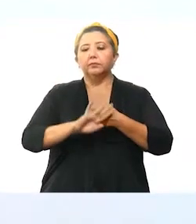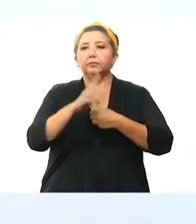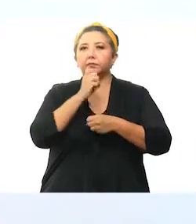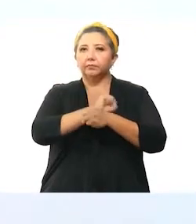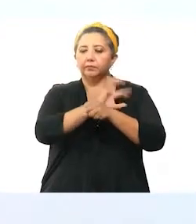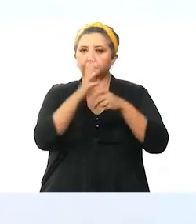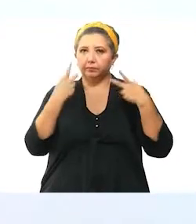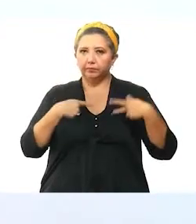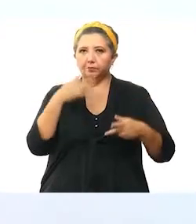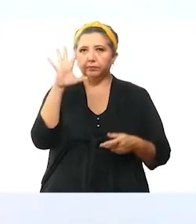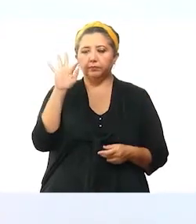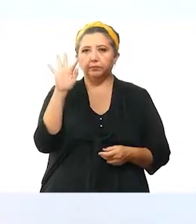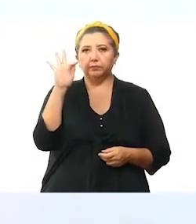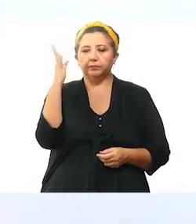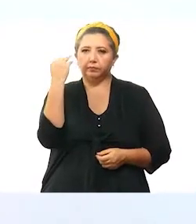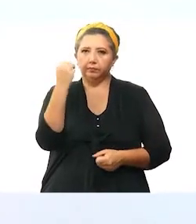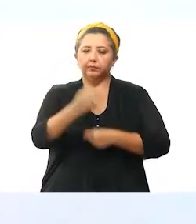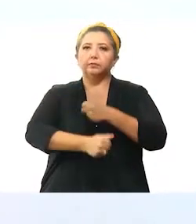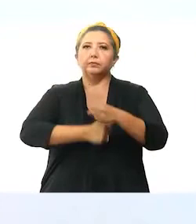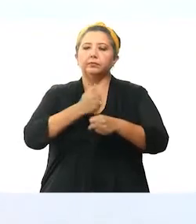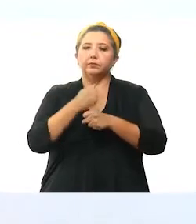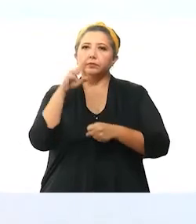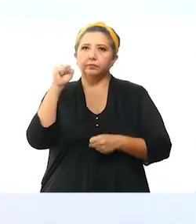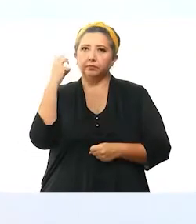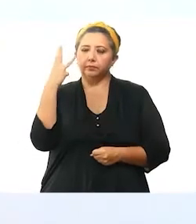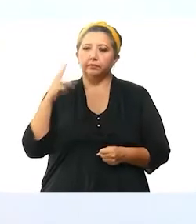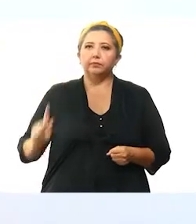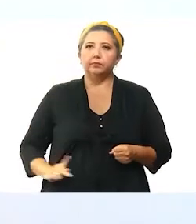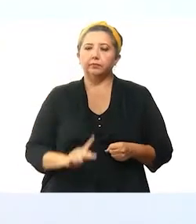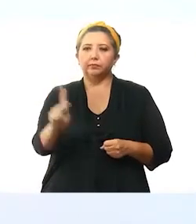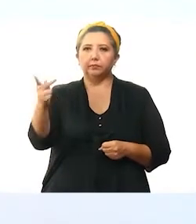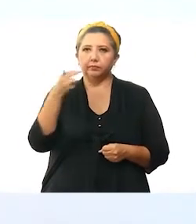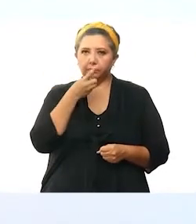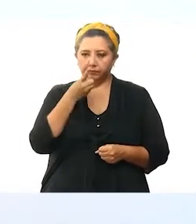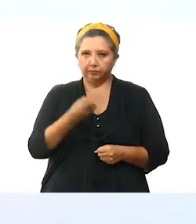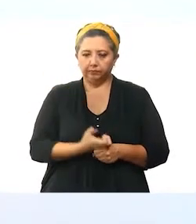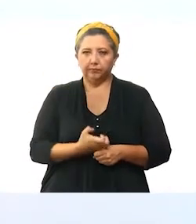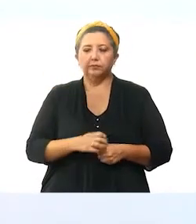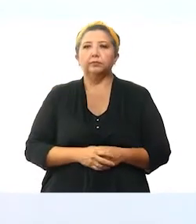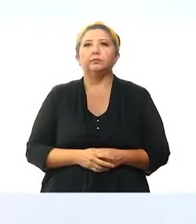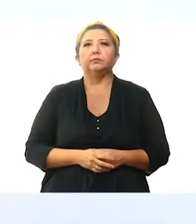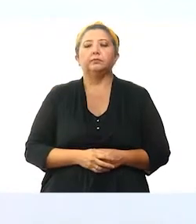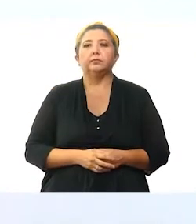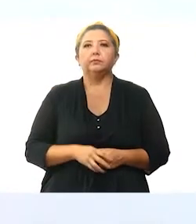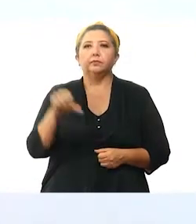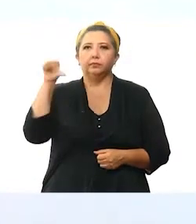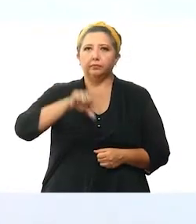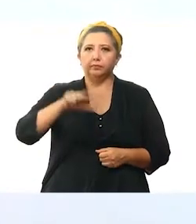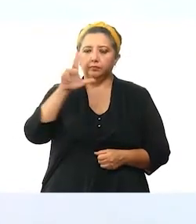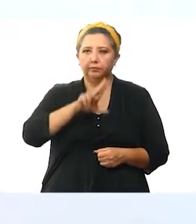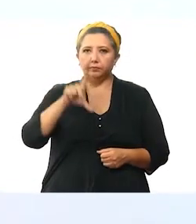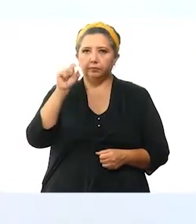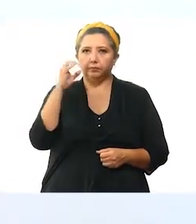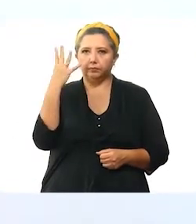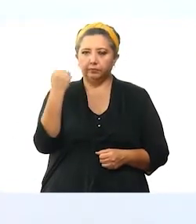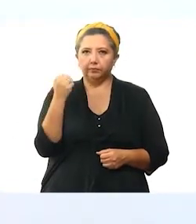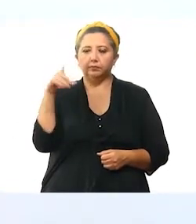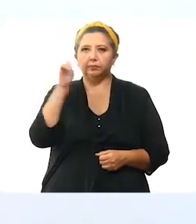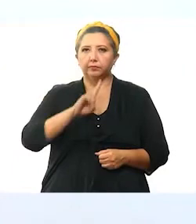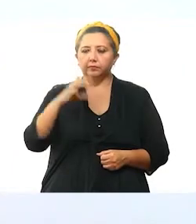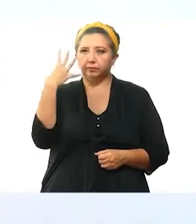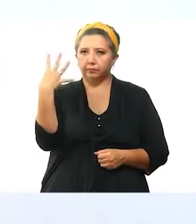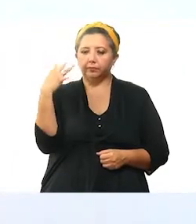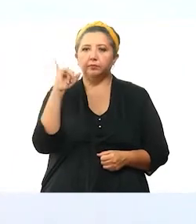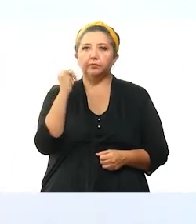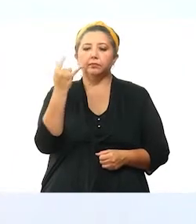coronavirus para personas de 40 a 49 años en 63 municipios del interior del estado. De hoy, martes 29 de junio al domingo